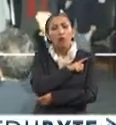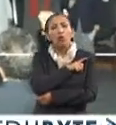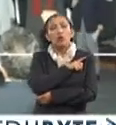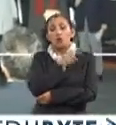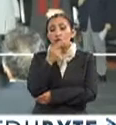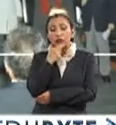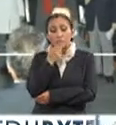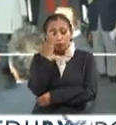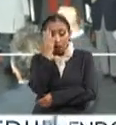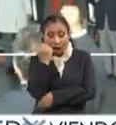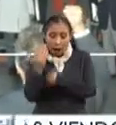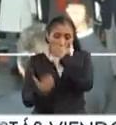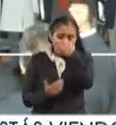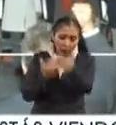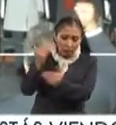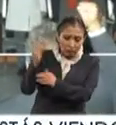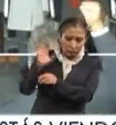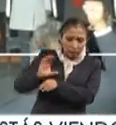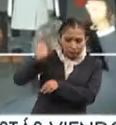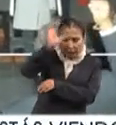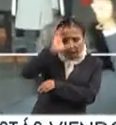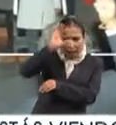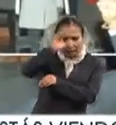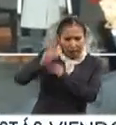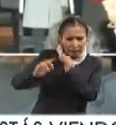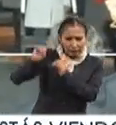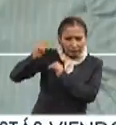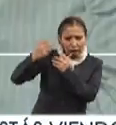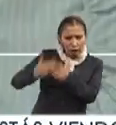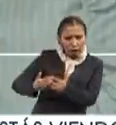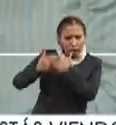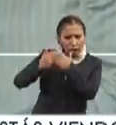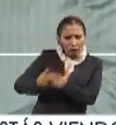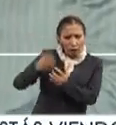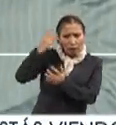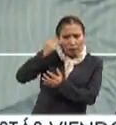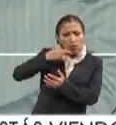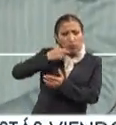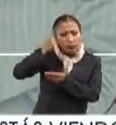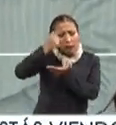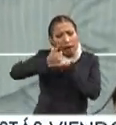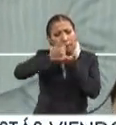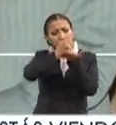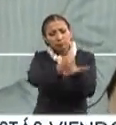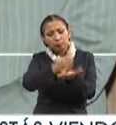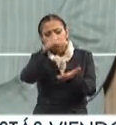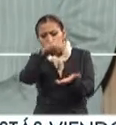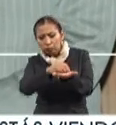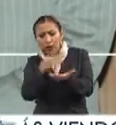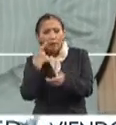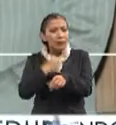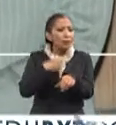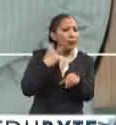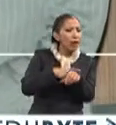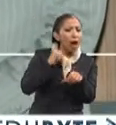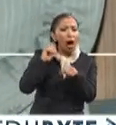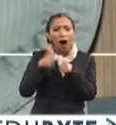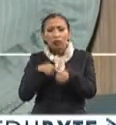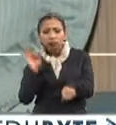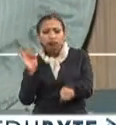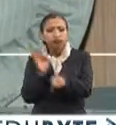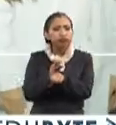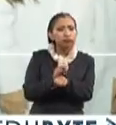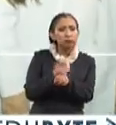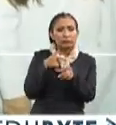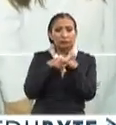aplicando los avances de la ciencia y el desarrollo tecnológico para enfrentar las enfermedades y